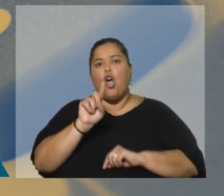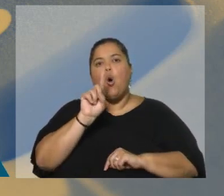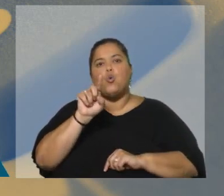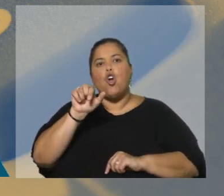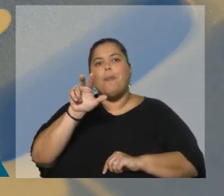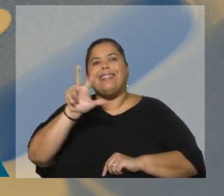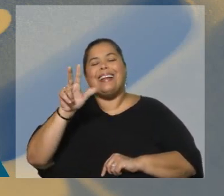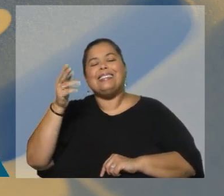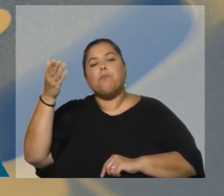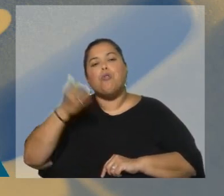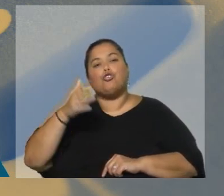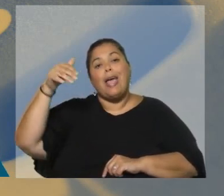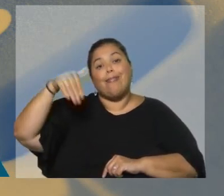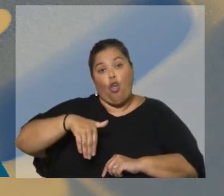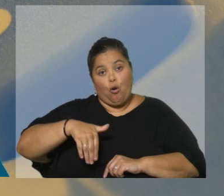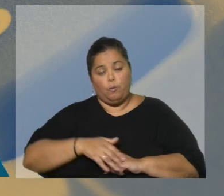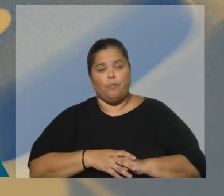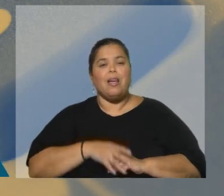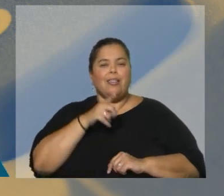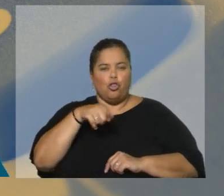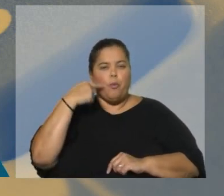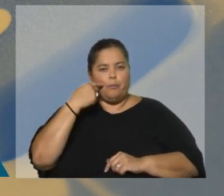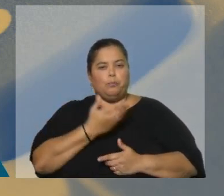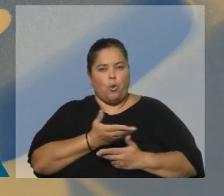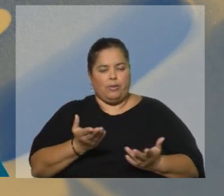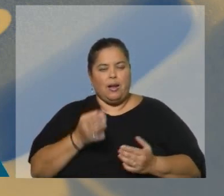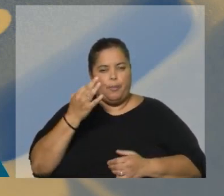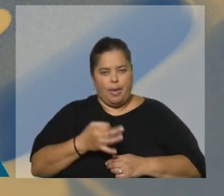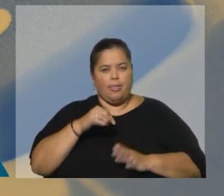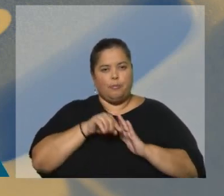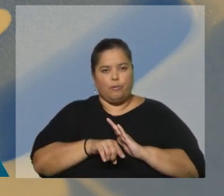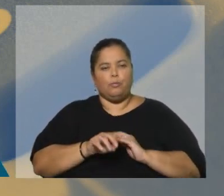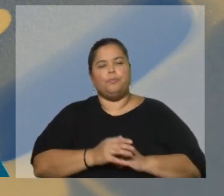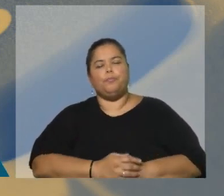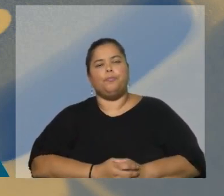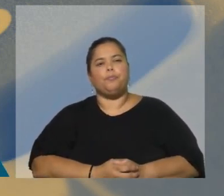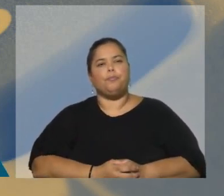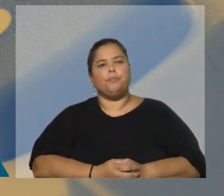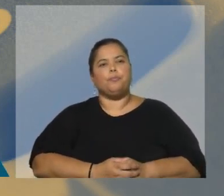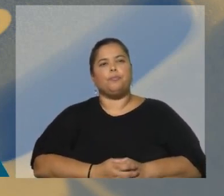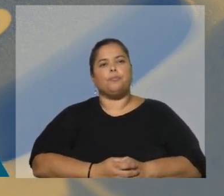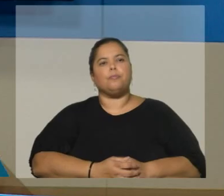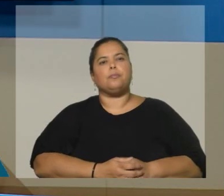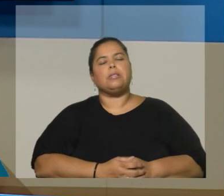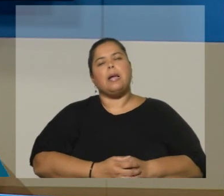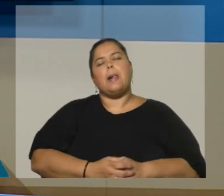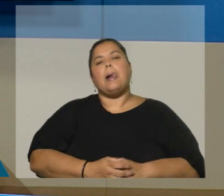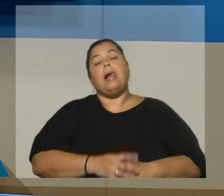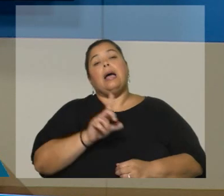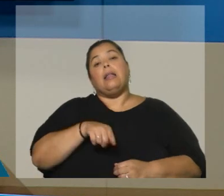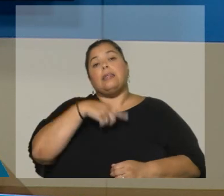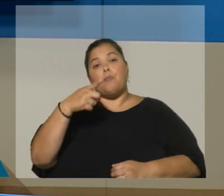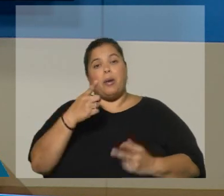economía en la última parte del año. Ya vamos a mirar eso con mayor detenimiento. Pero ahora, dejando esto para poner un poco más en